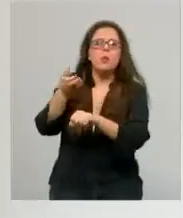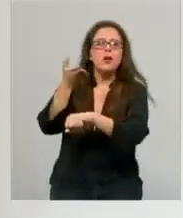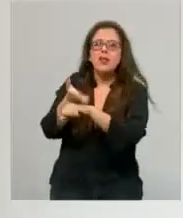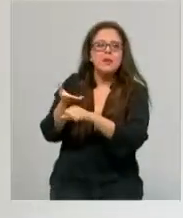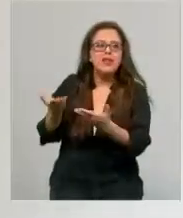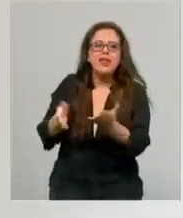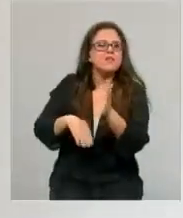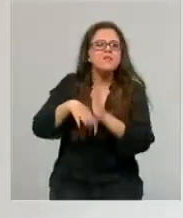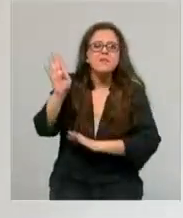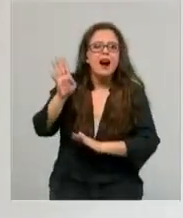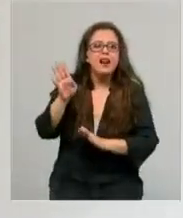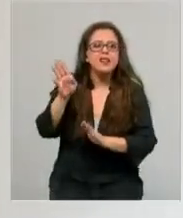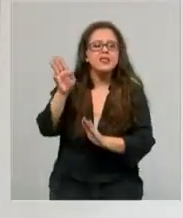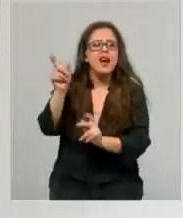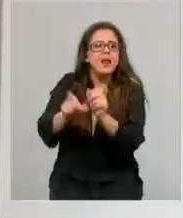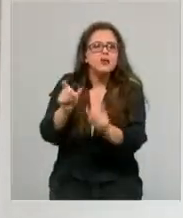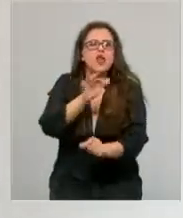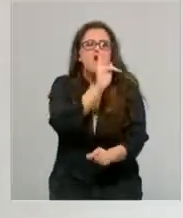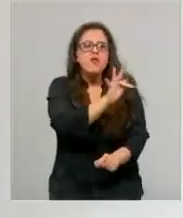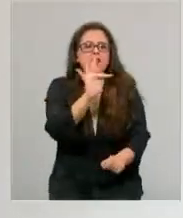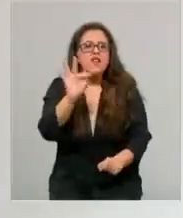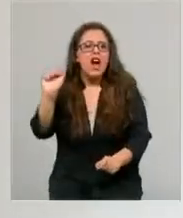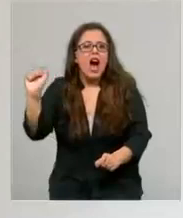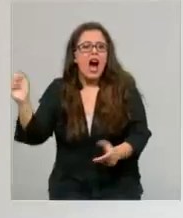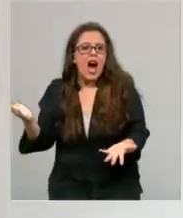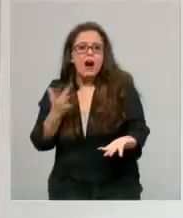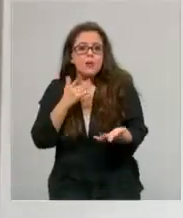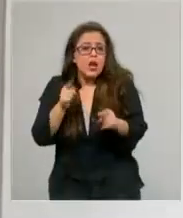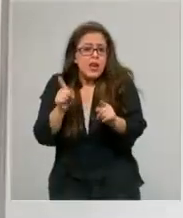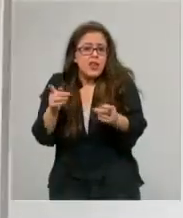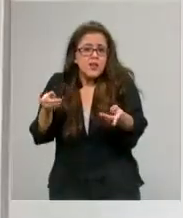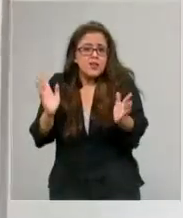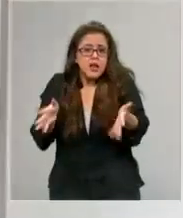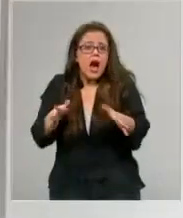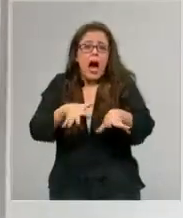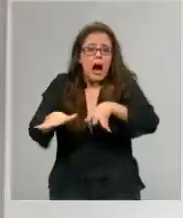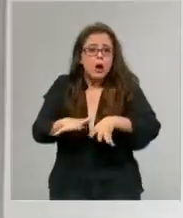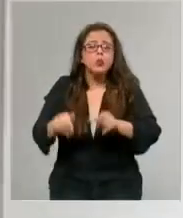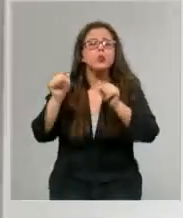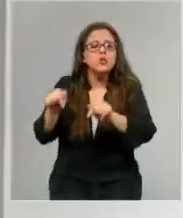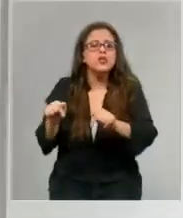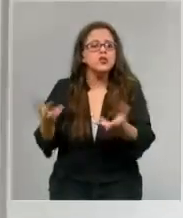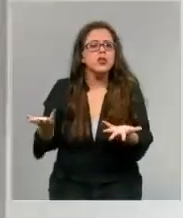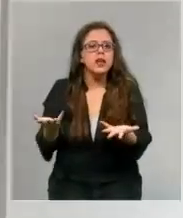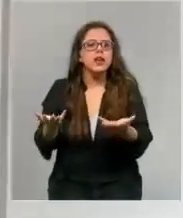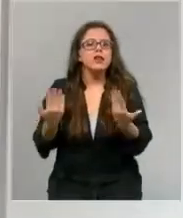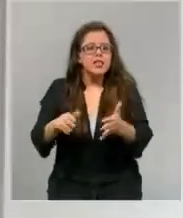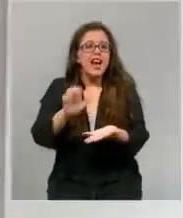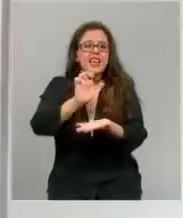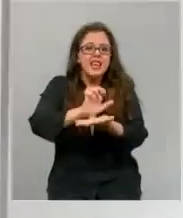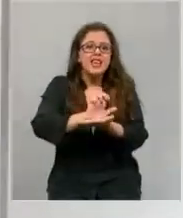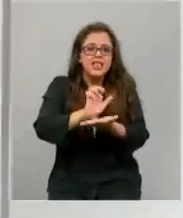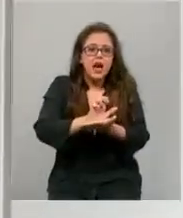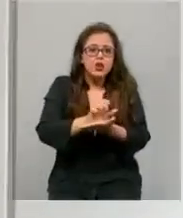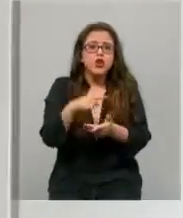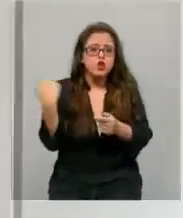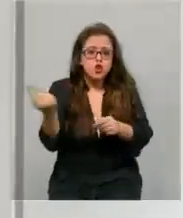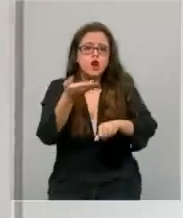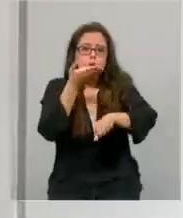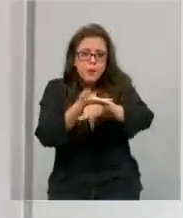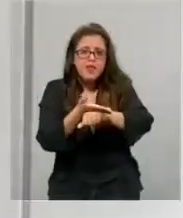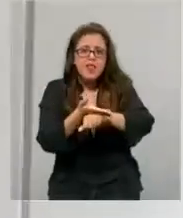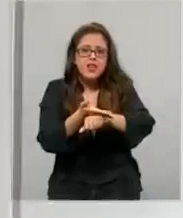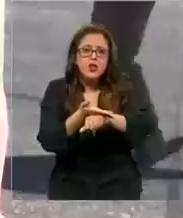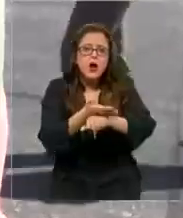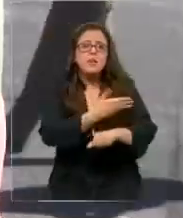a las Fuerzas Armadas si no sean las atribuciones que corresponde para actuar. Y eso sucede en el estado de sitio. Que se lo hemos pedido personalmente al presidente